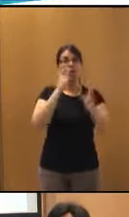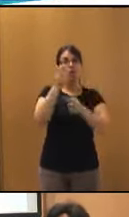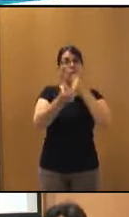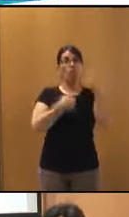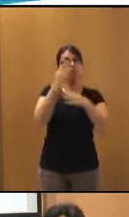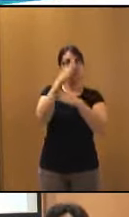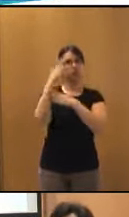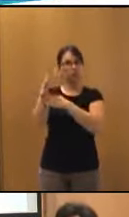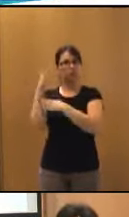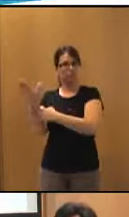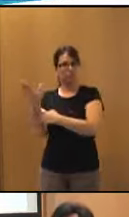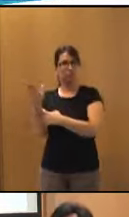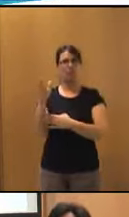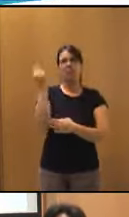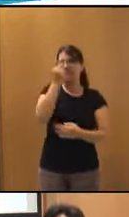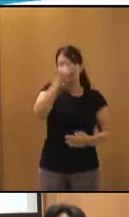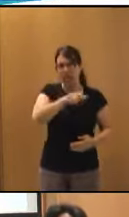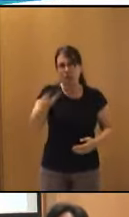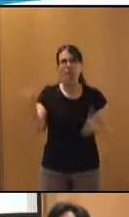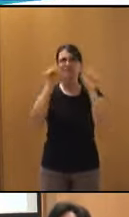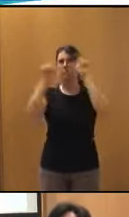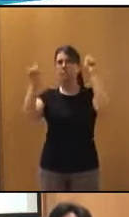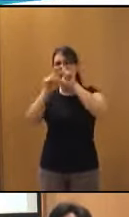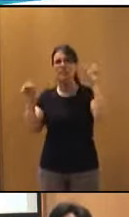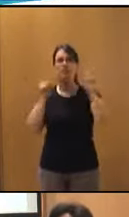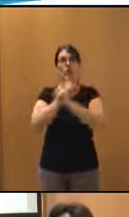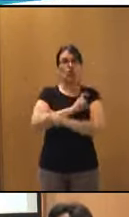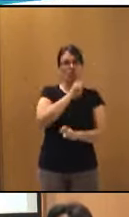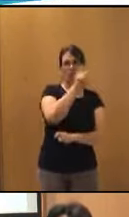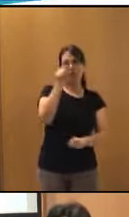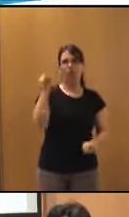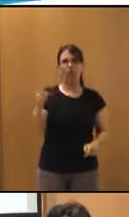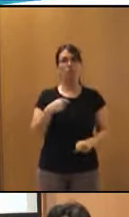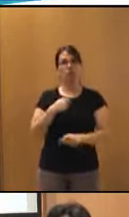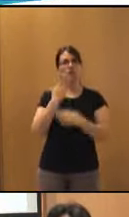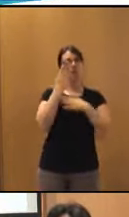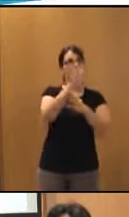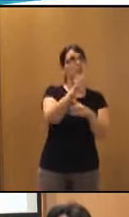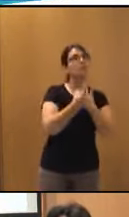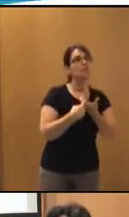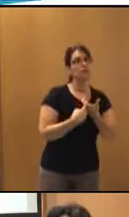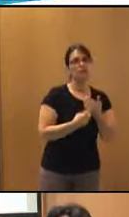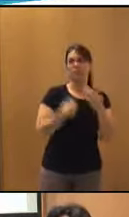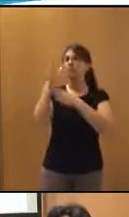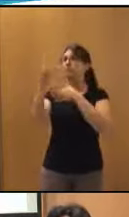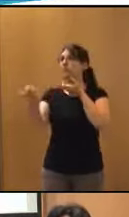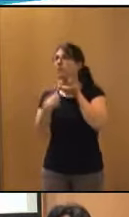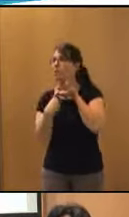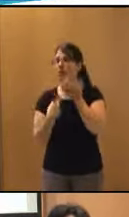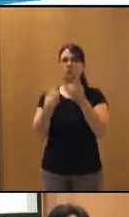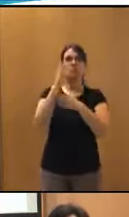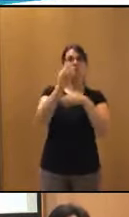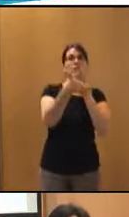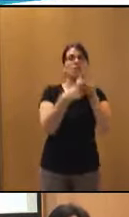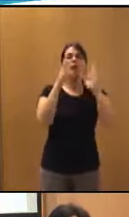o también diseñadores, empresas, fundaciones, pues fuimos proponiéndoles la participación. Y la verdad es que la aceptación